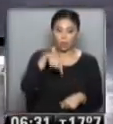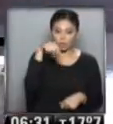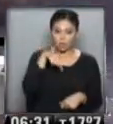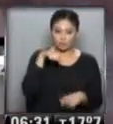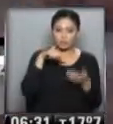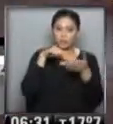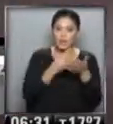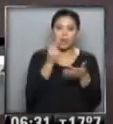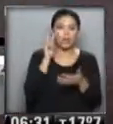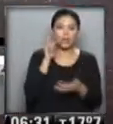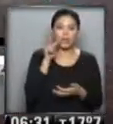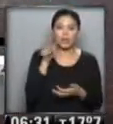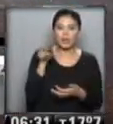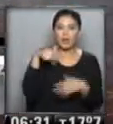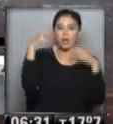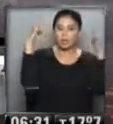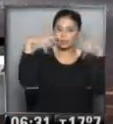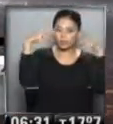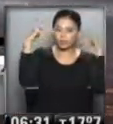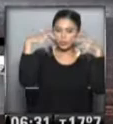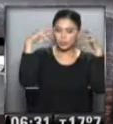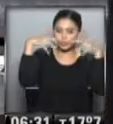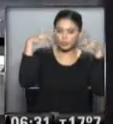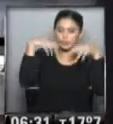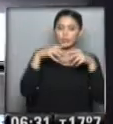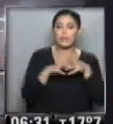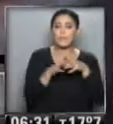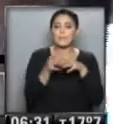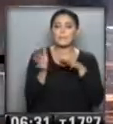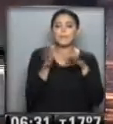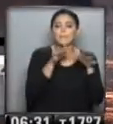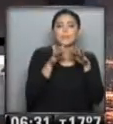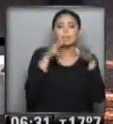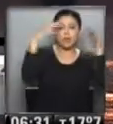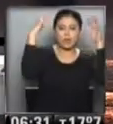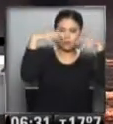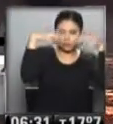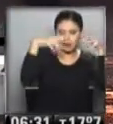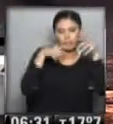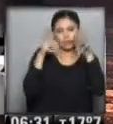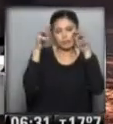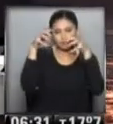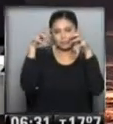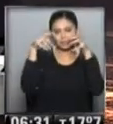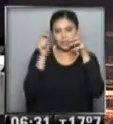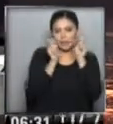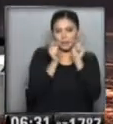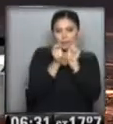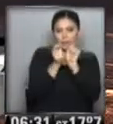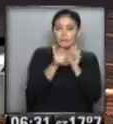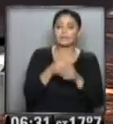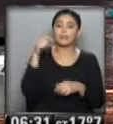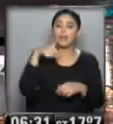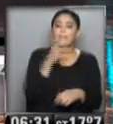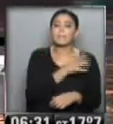nuestra ciudad... ...está lloviendo por momentos... ...de manera intensa sobre la ciudad... ...en este momento la